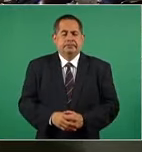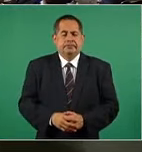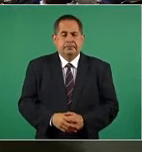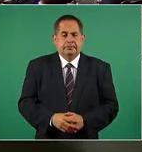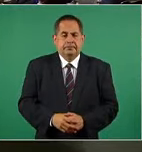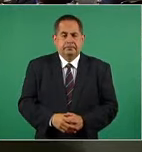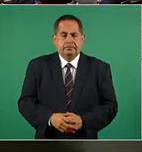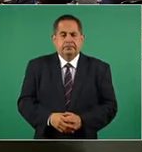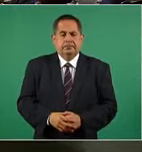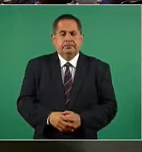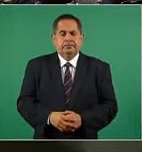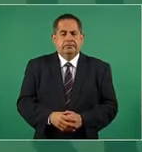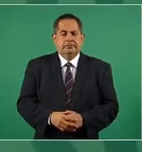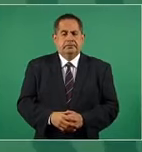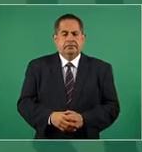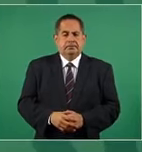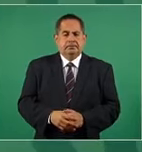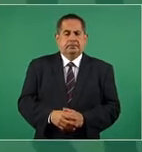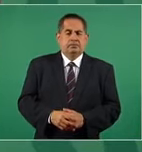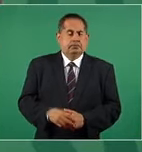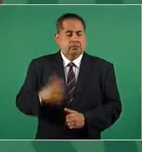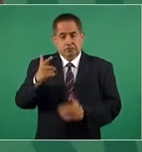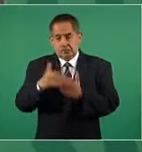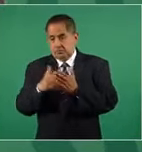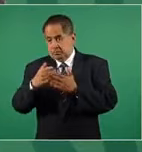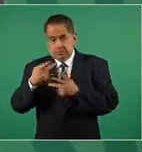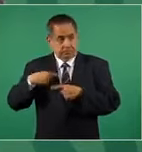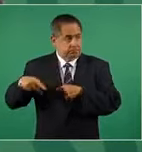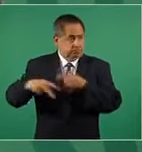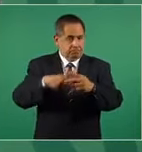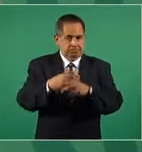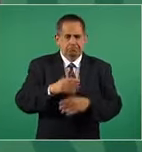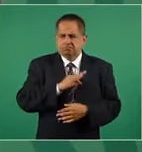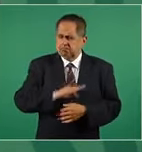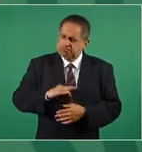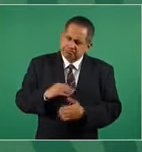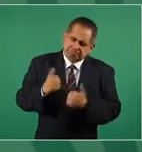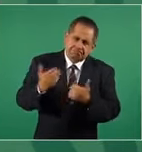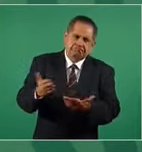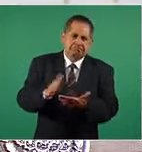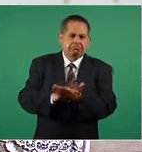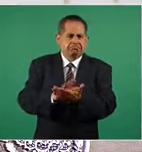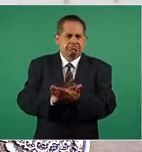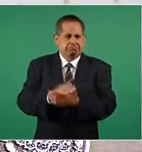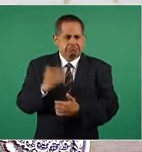es que los felicito y les aplaudo,